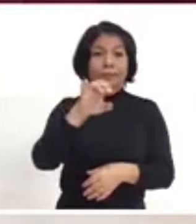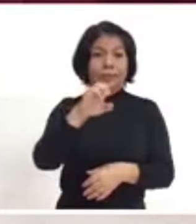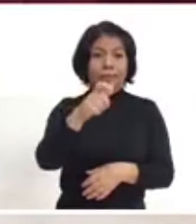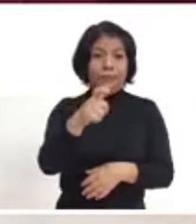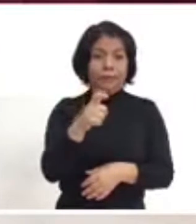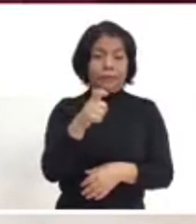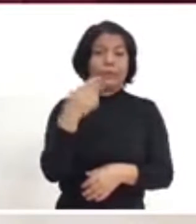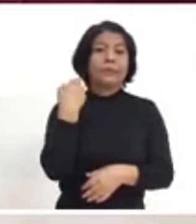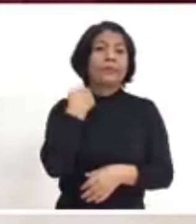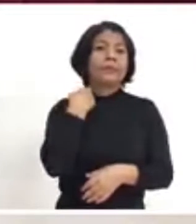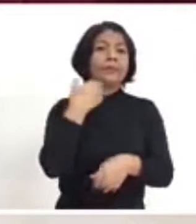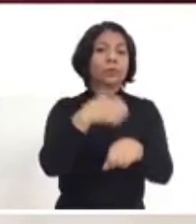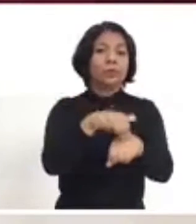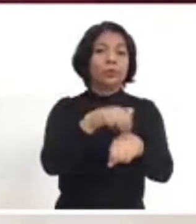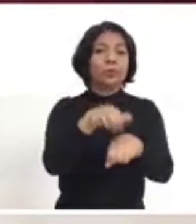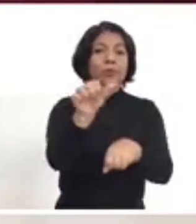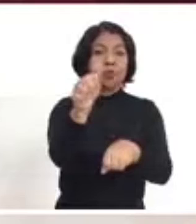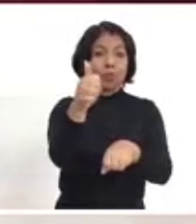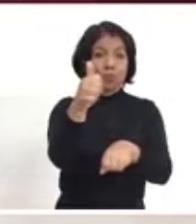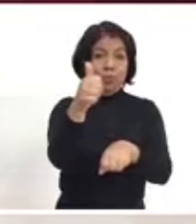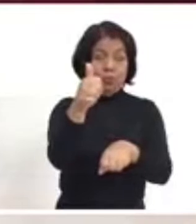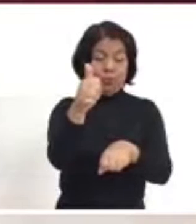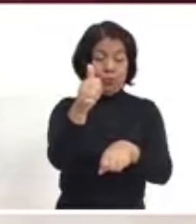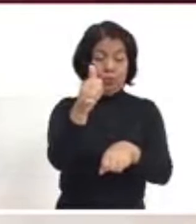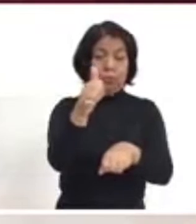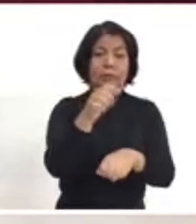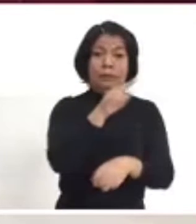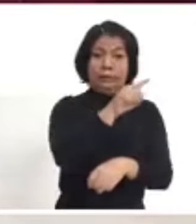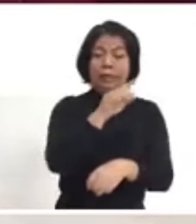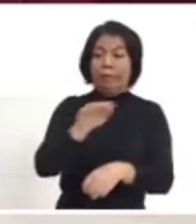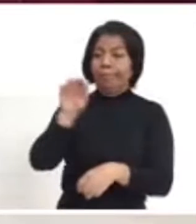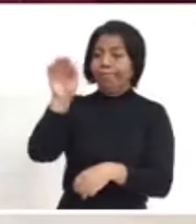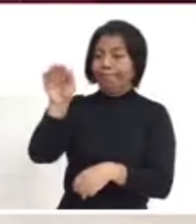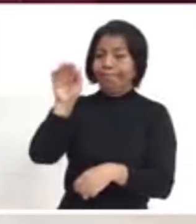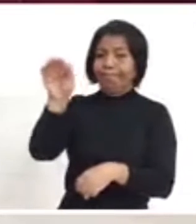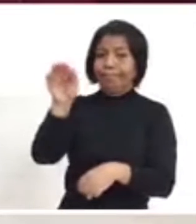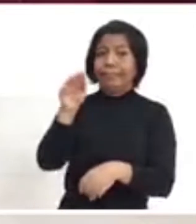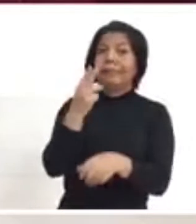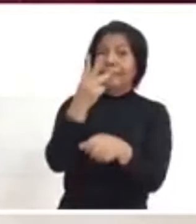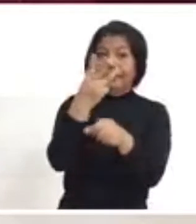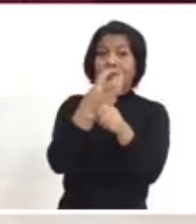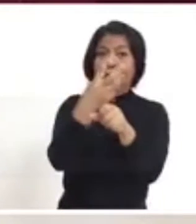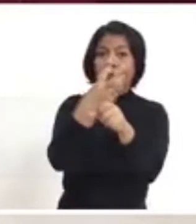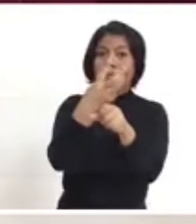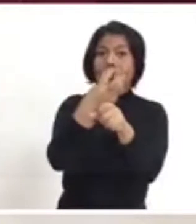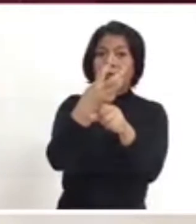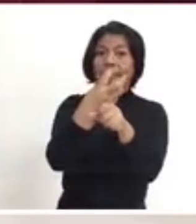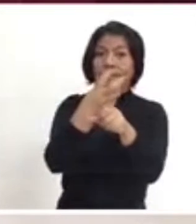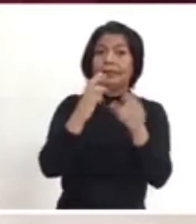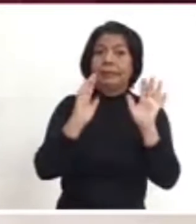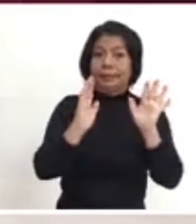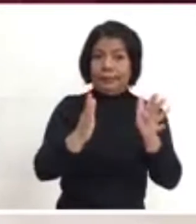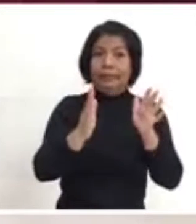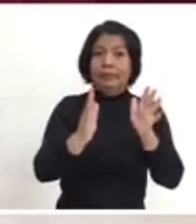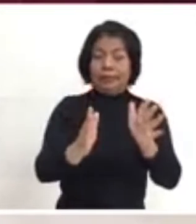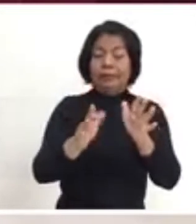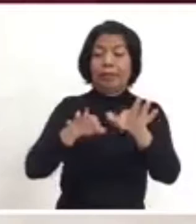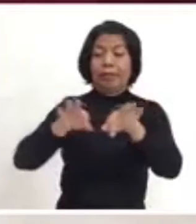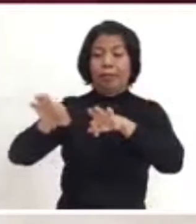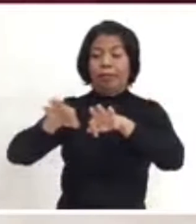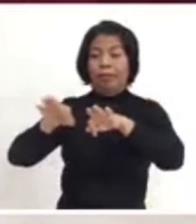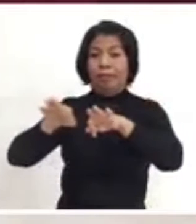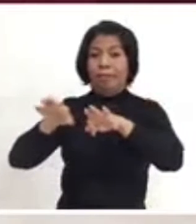de la Comisión de Mejora Regulatoria, solicita al Honorable Ayuntamiento licencia para separarse del cargo, este órgano